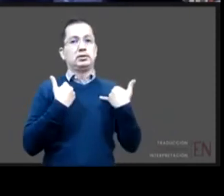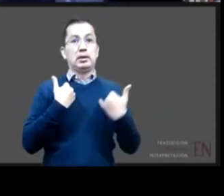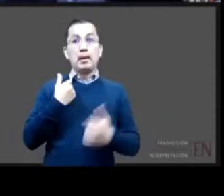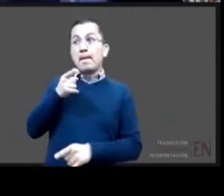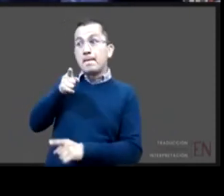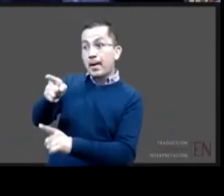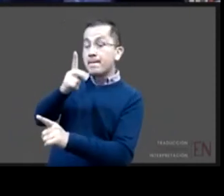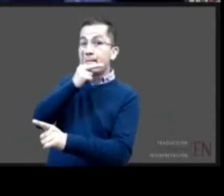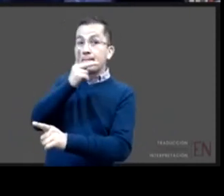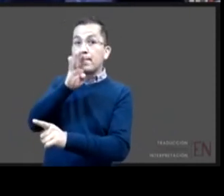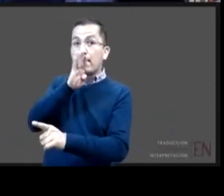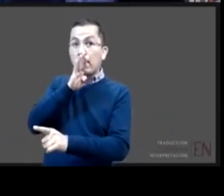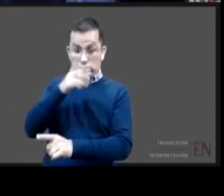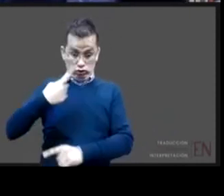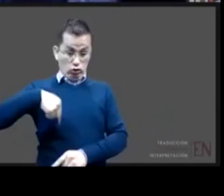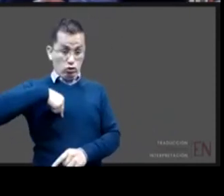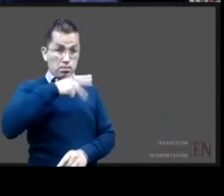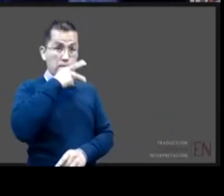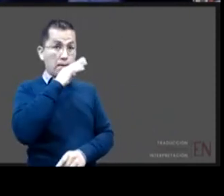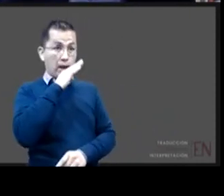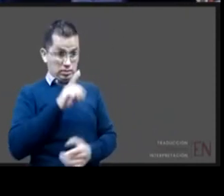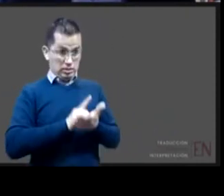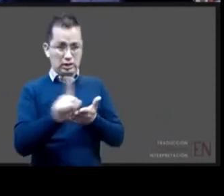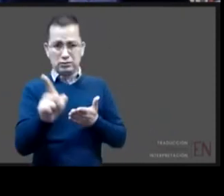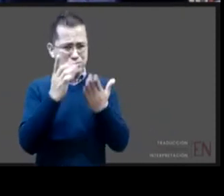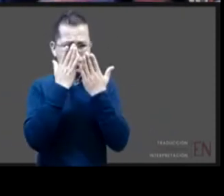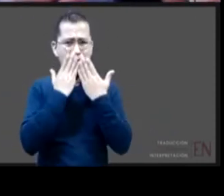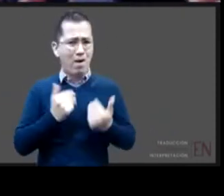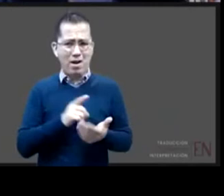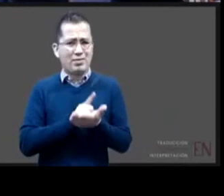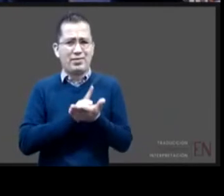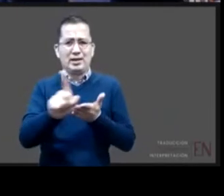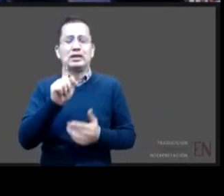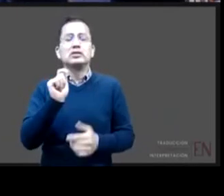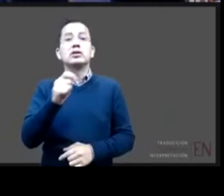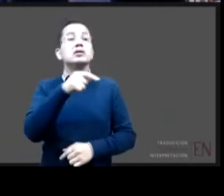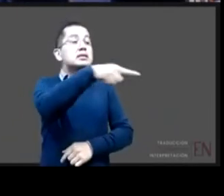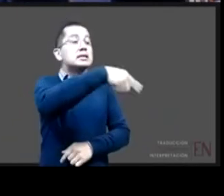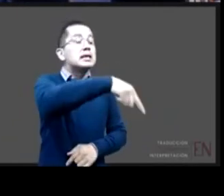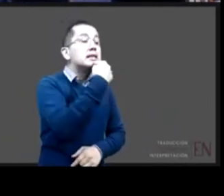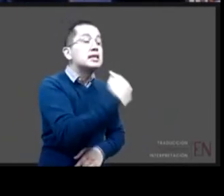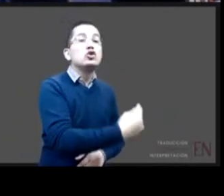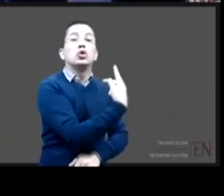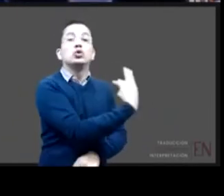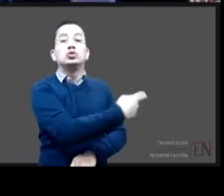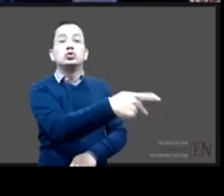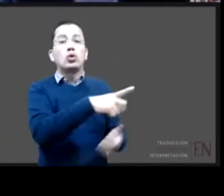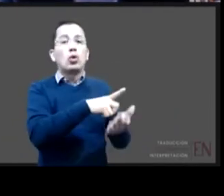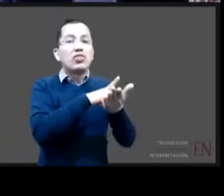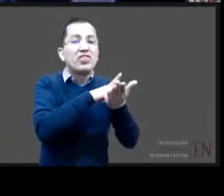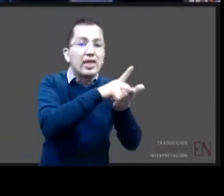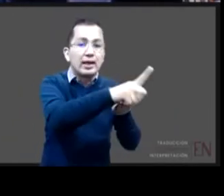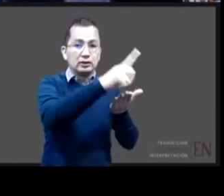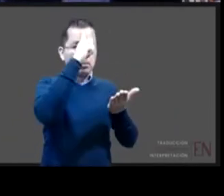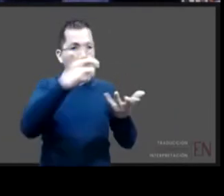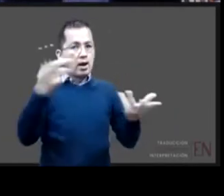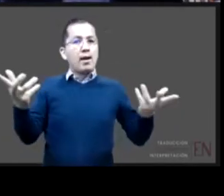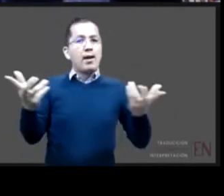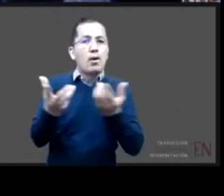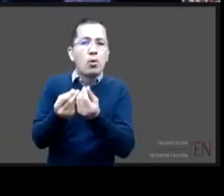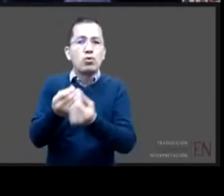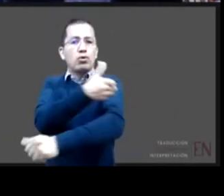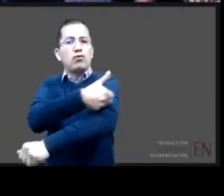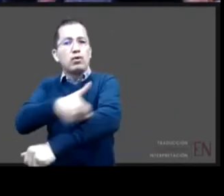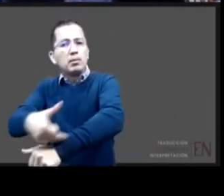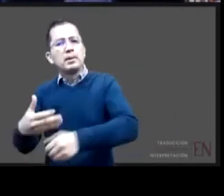en ese sentido el derecho a vivir en familias de los niños claro que se construye junto con ellos quienes podemos